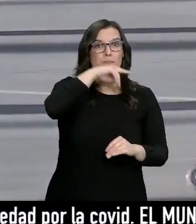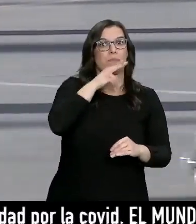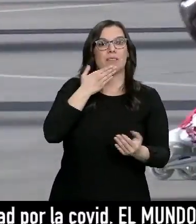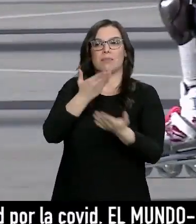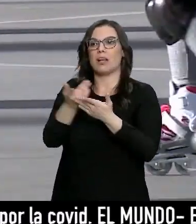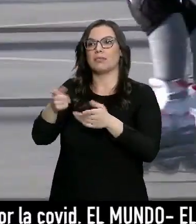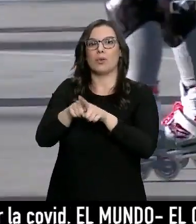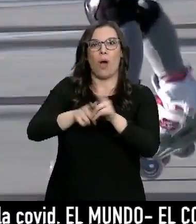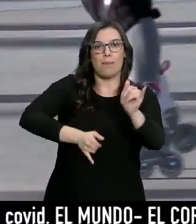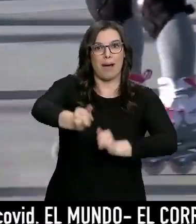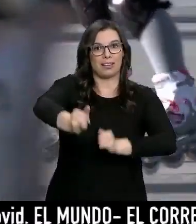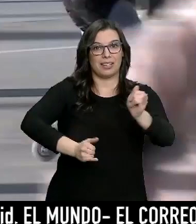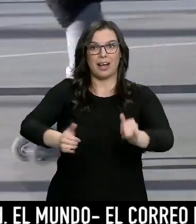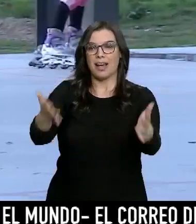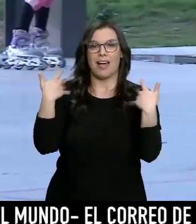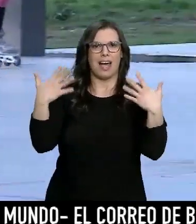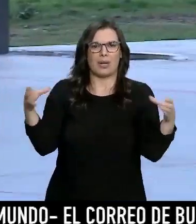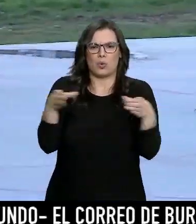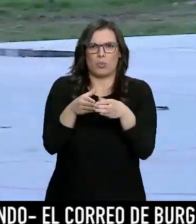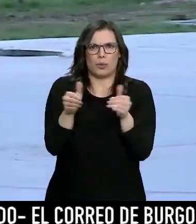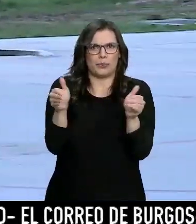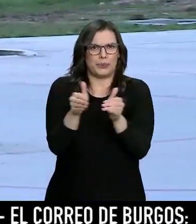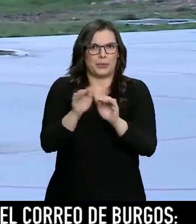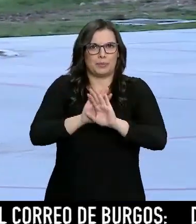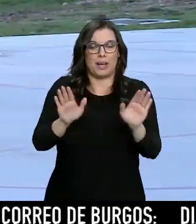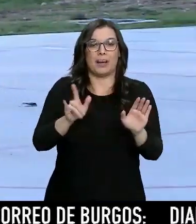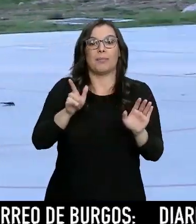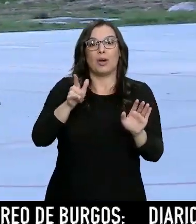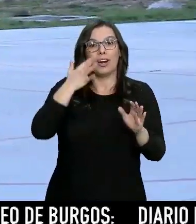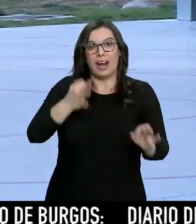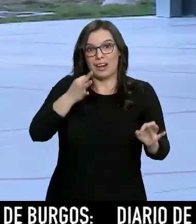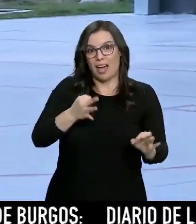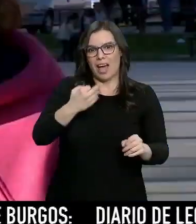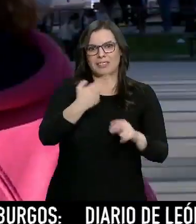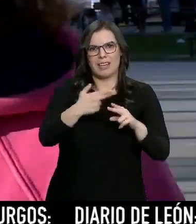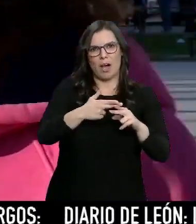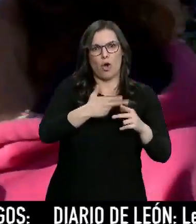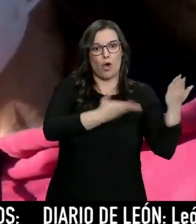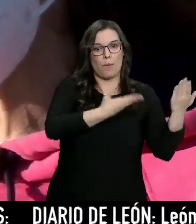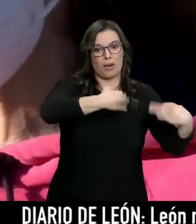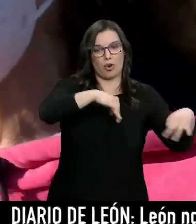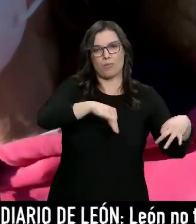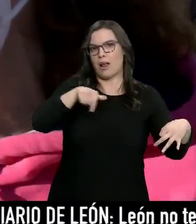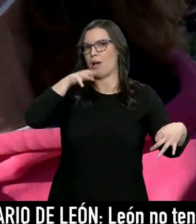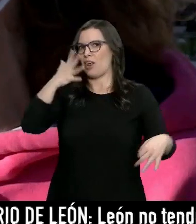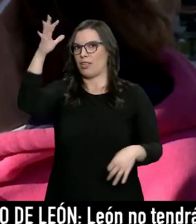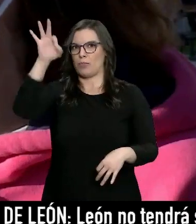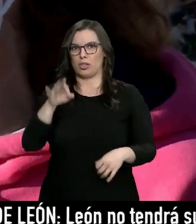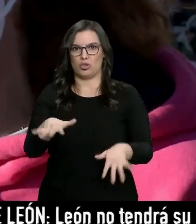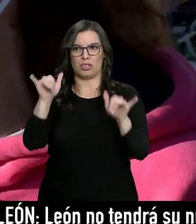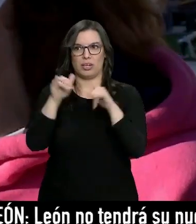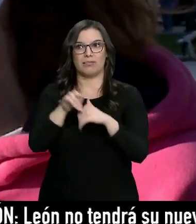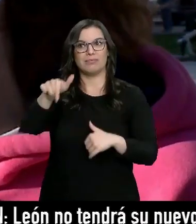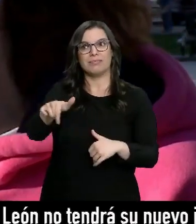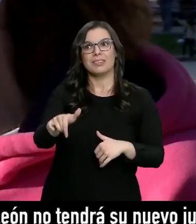clases de patinaje al aire libre en grupos súper reducidos. Sin embargo no llega al 5% de actividad. Realmente con estos cuatro grupos no nos